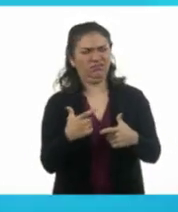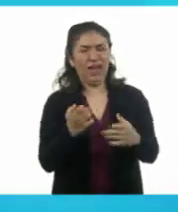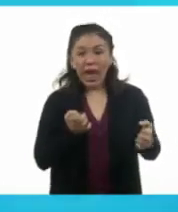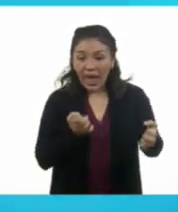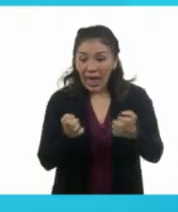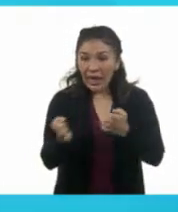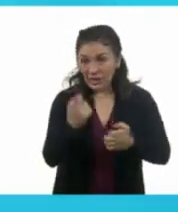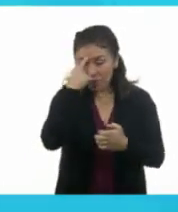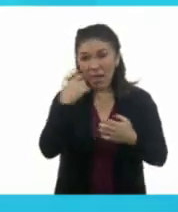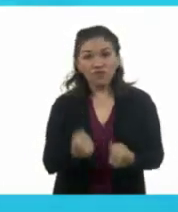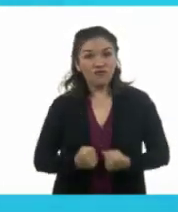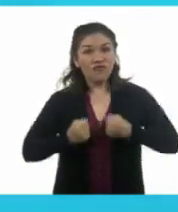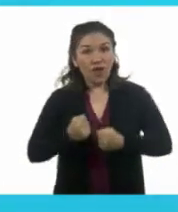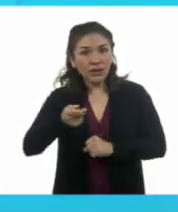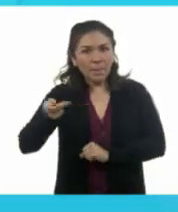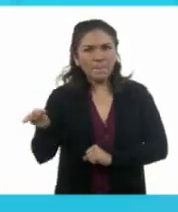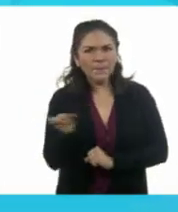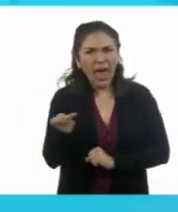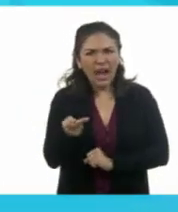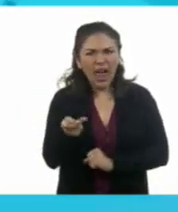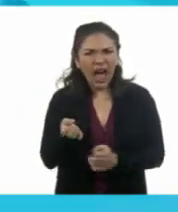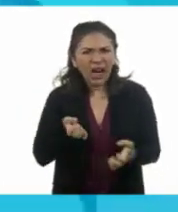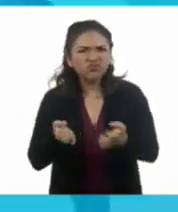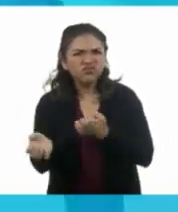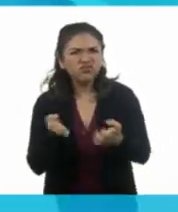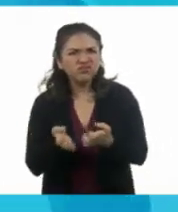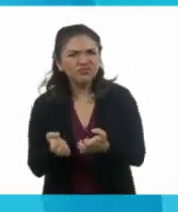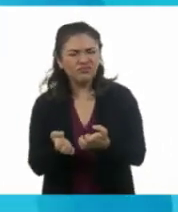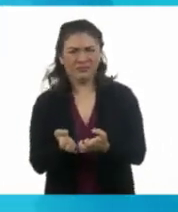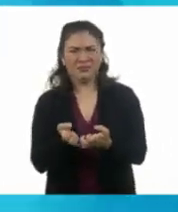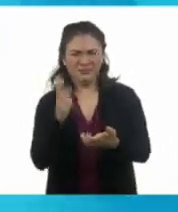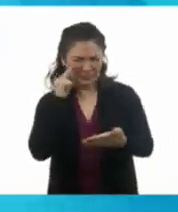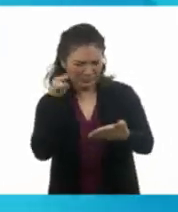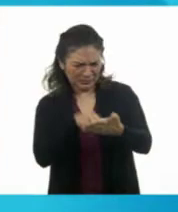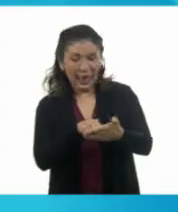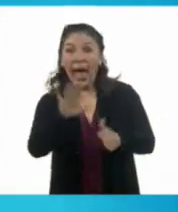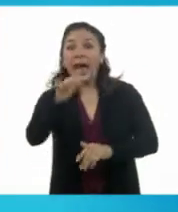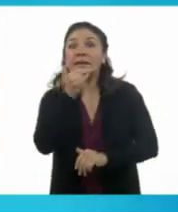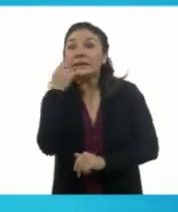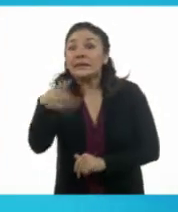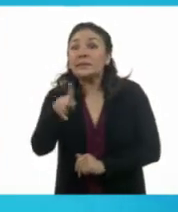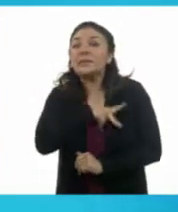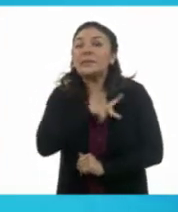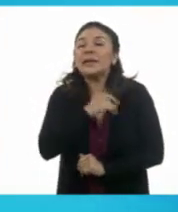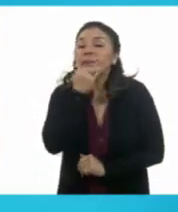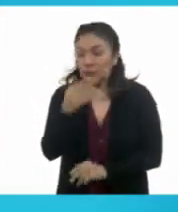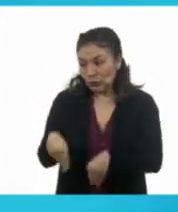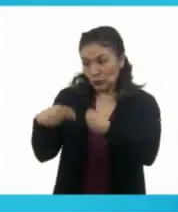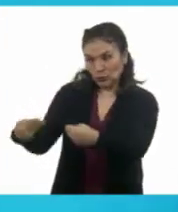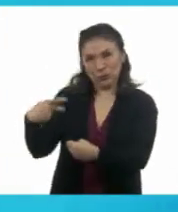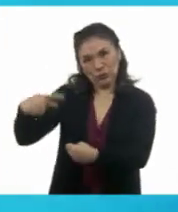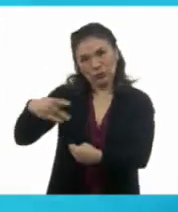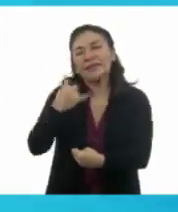¿Ejercicios para fortalecer las piernas? ¡Ups! ¡Eso es mío! Aquí está tu hoja, Alan.